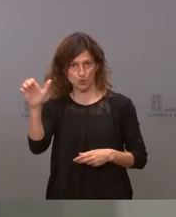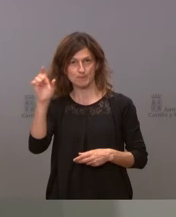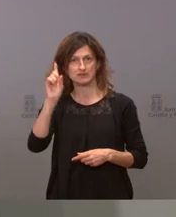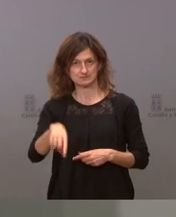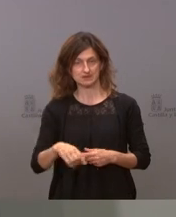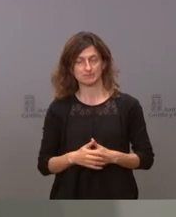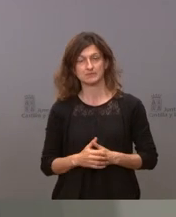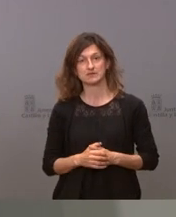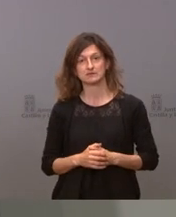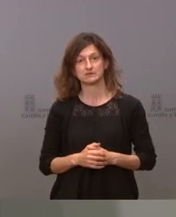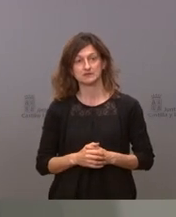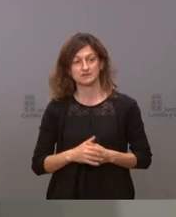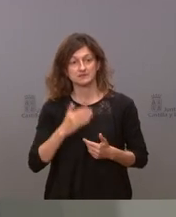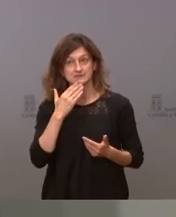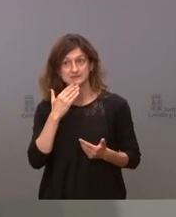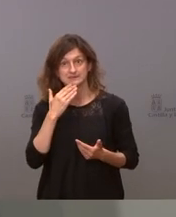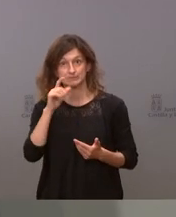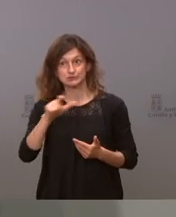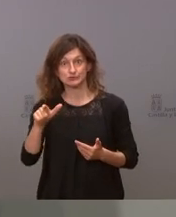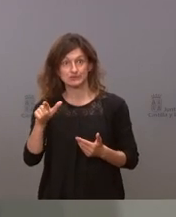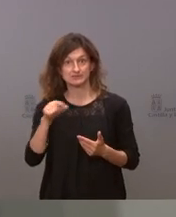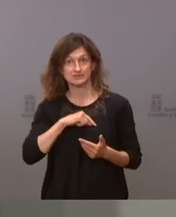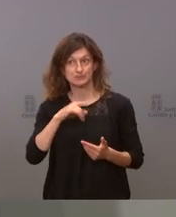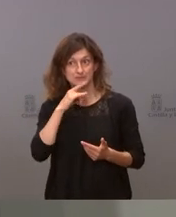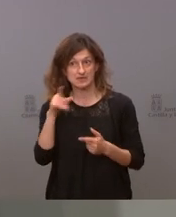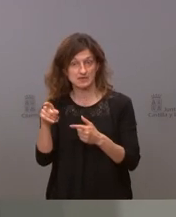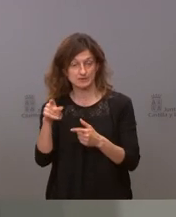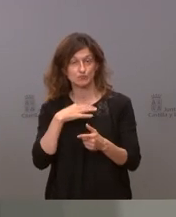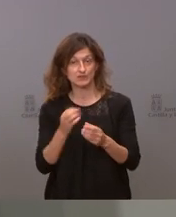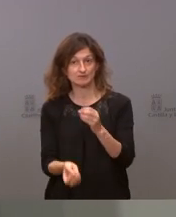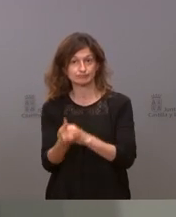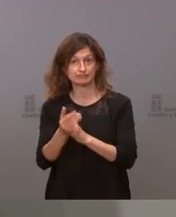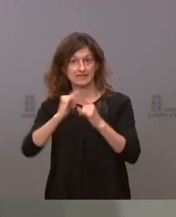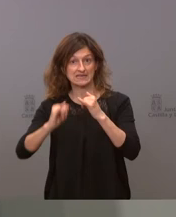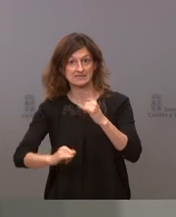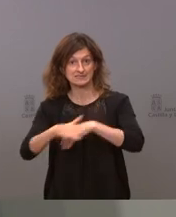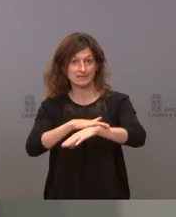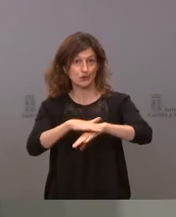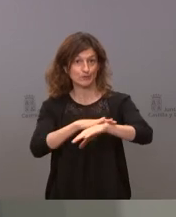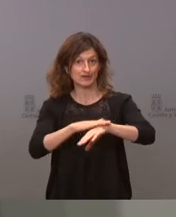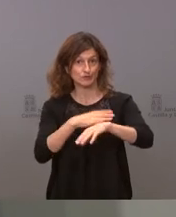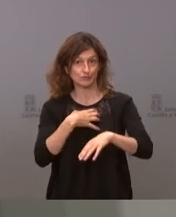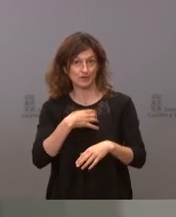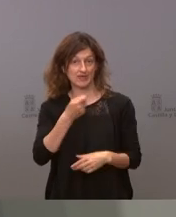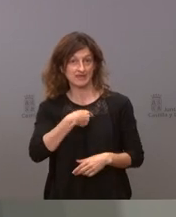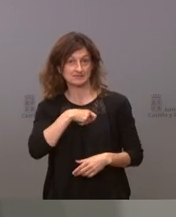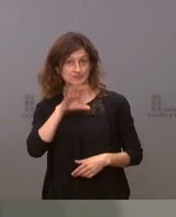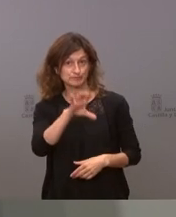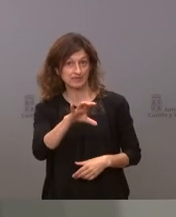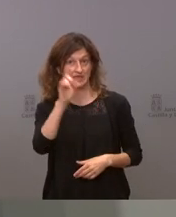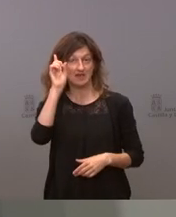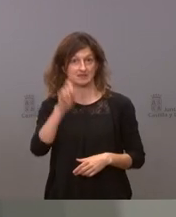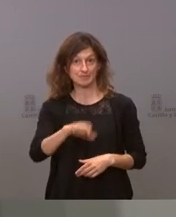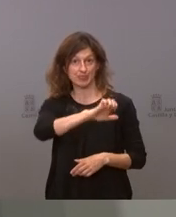continúa esta desafección esto puede suceder y esto va a generar una crisis de gobernabilidad en España y en el